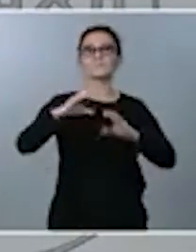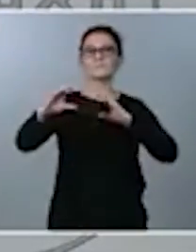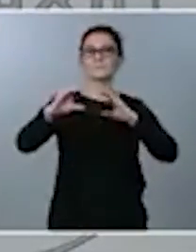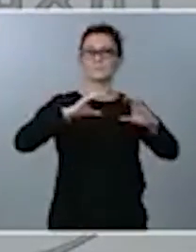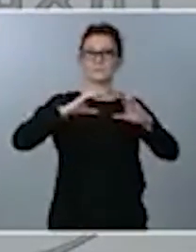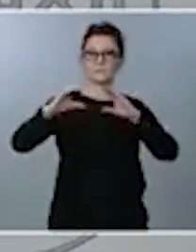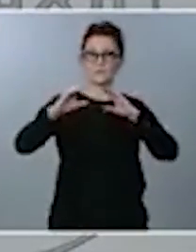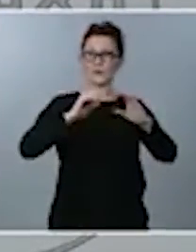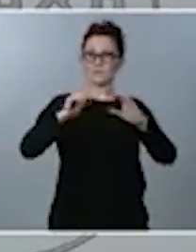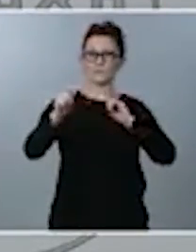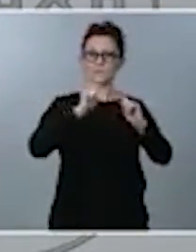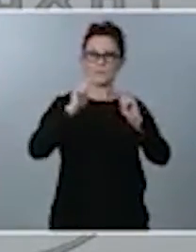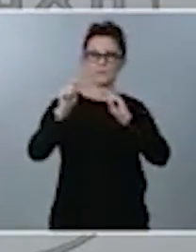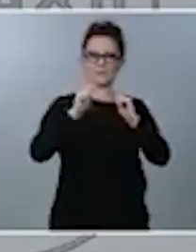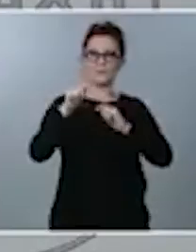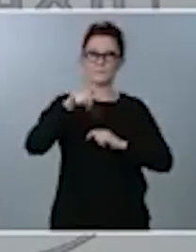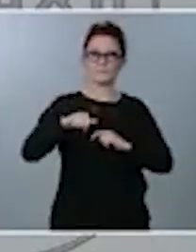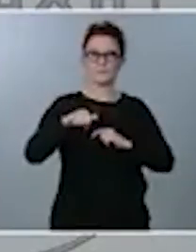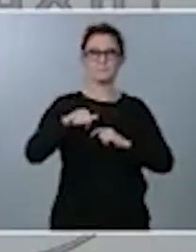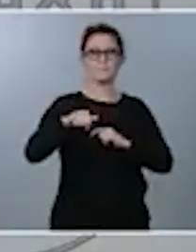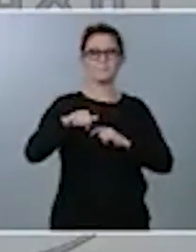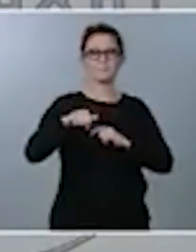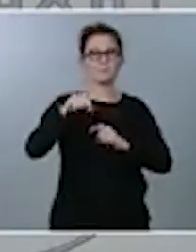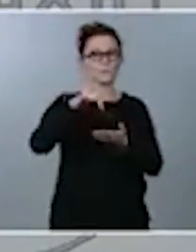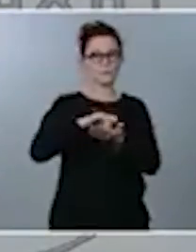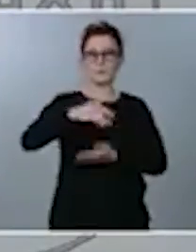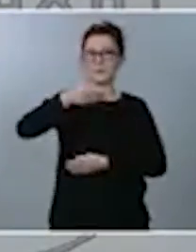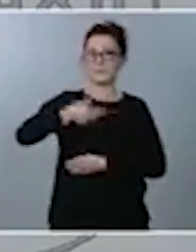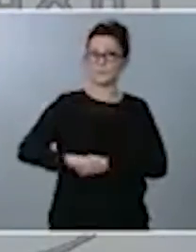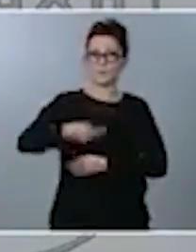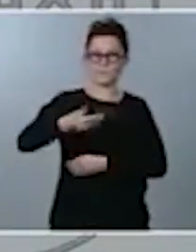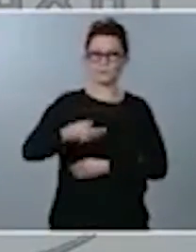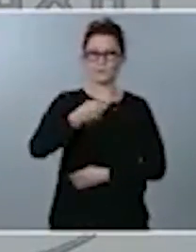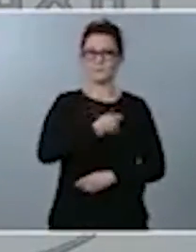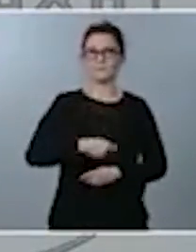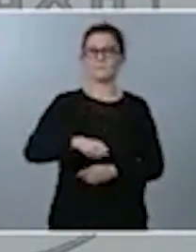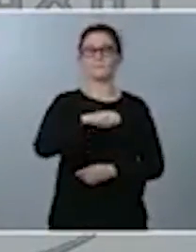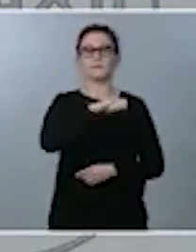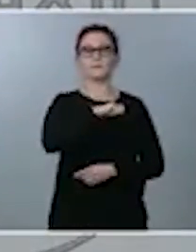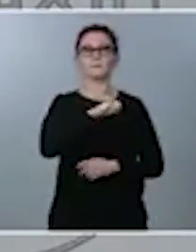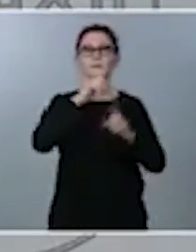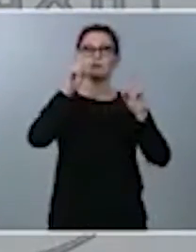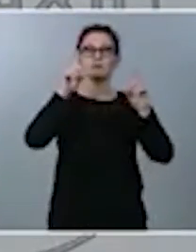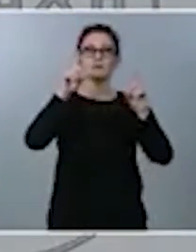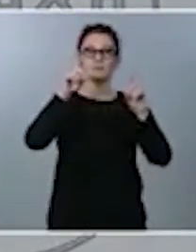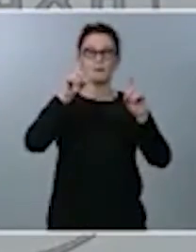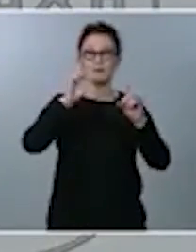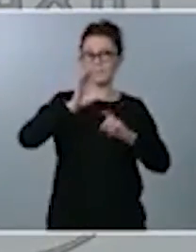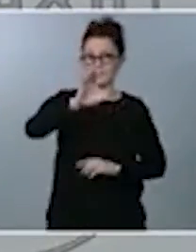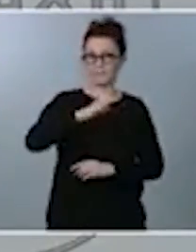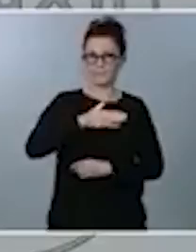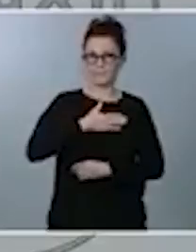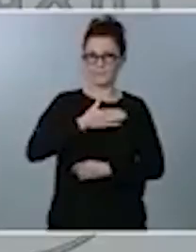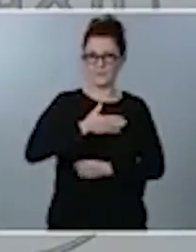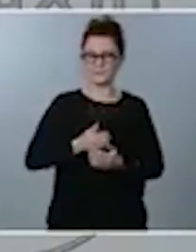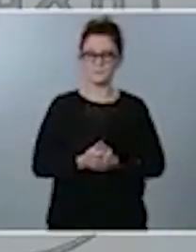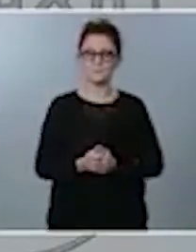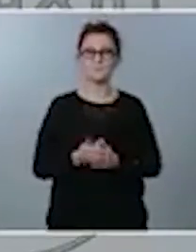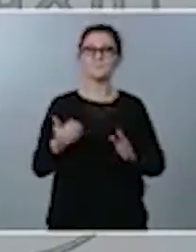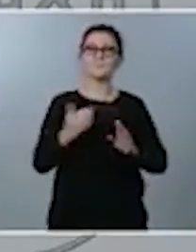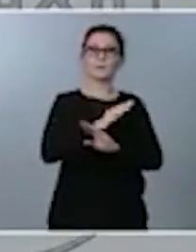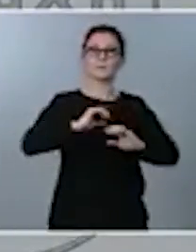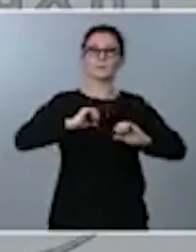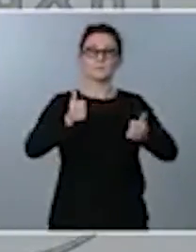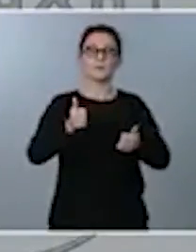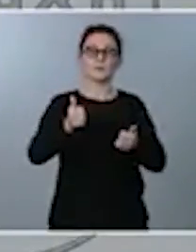en el día de hoy muy importante para España, muy importante para nuestro país. Y, por tanto, antes de entrar en el punto central,